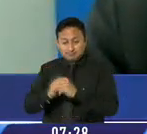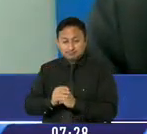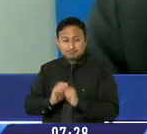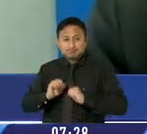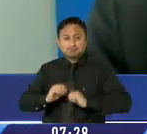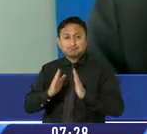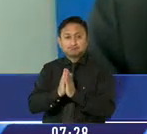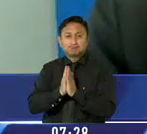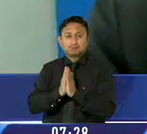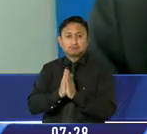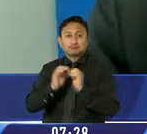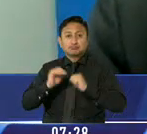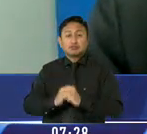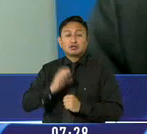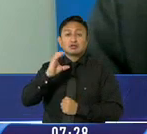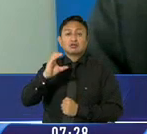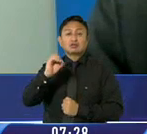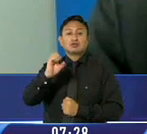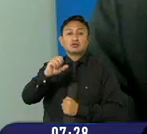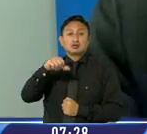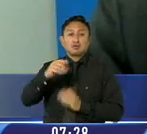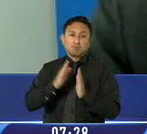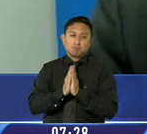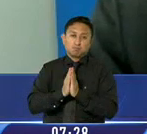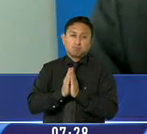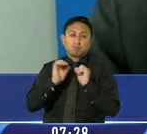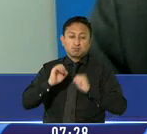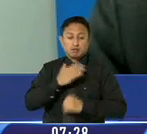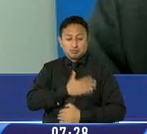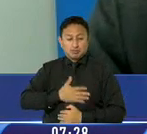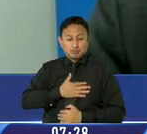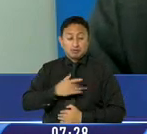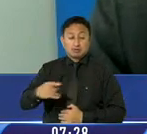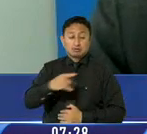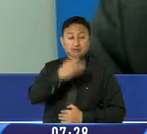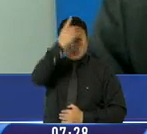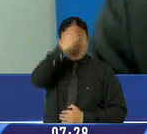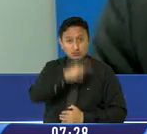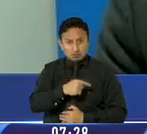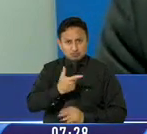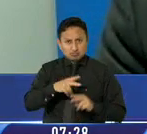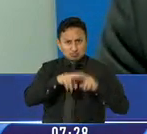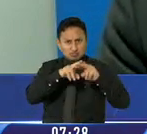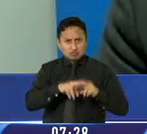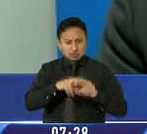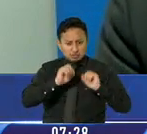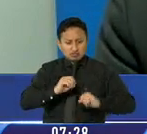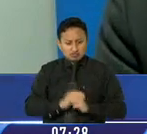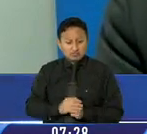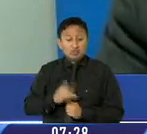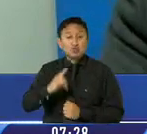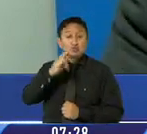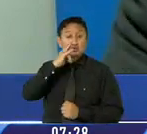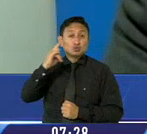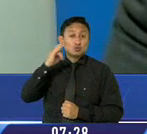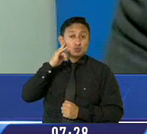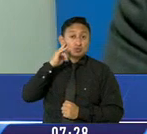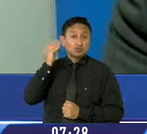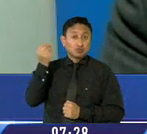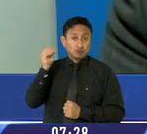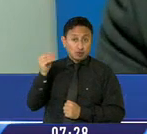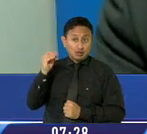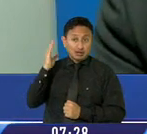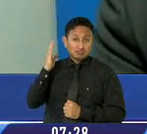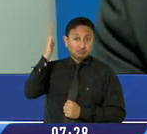al COE Nacional para que para que por favor revisen esa decisión y permitan que lo que